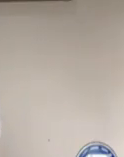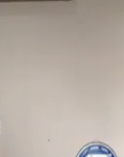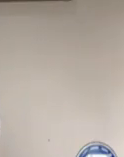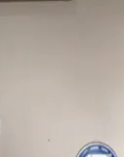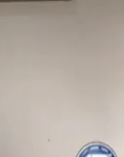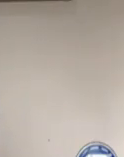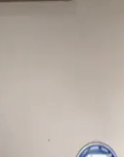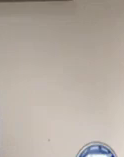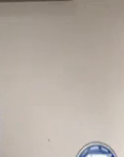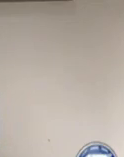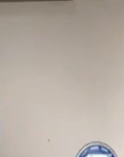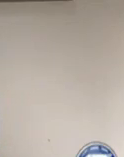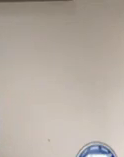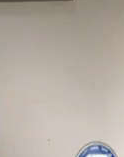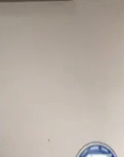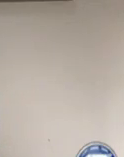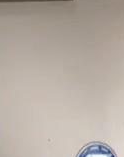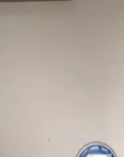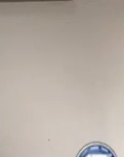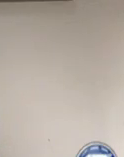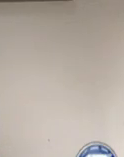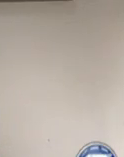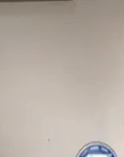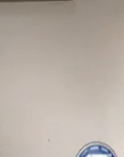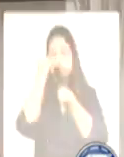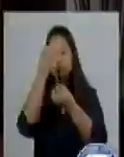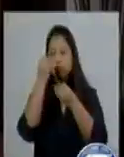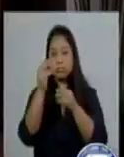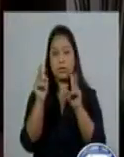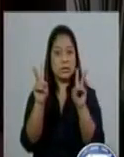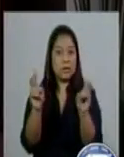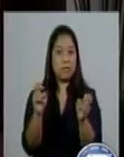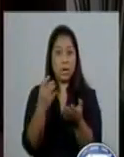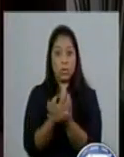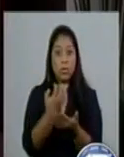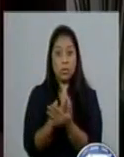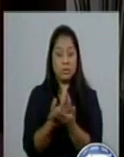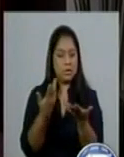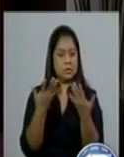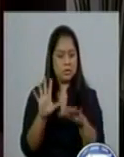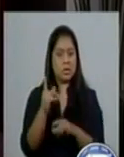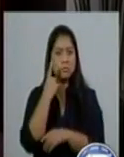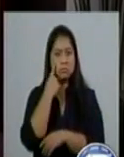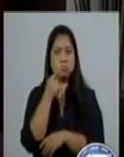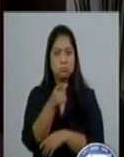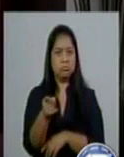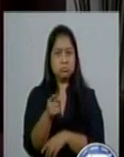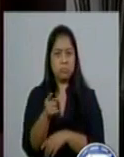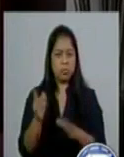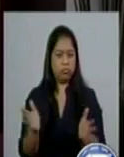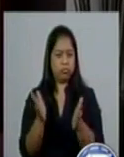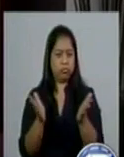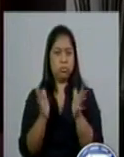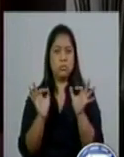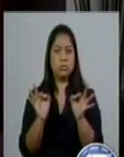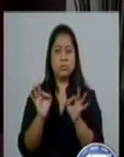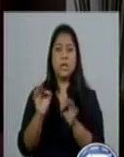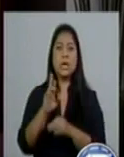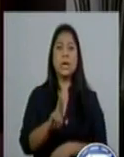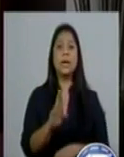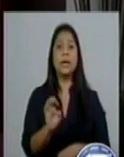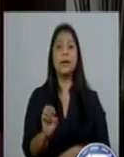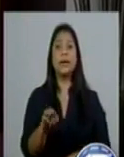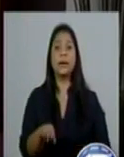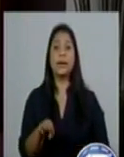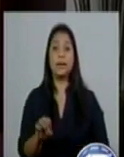también adelantó el presidente. En el tema económico se ha notado ya una recuperación sorprendente de las remesas por